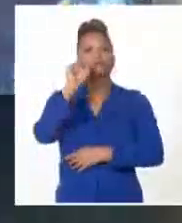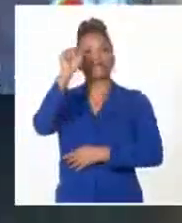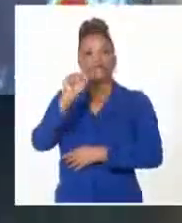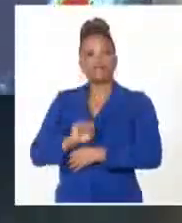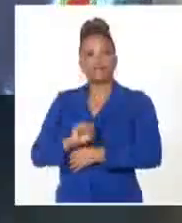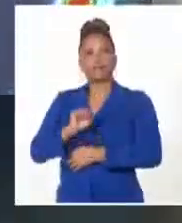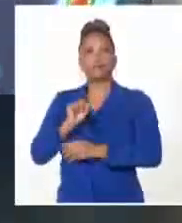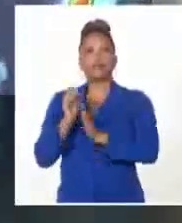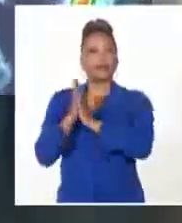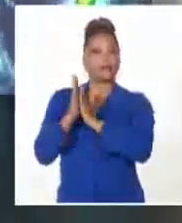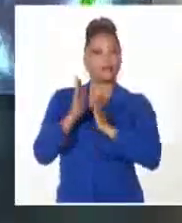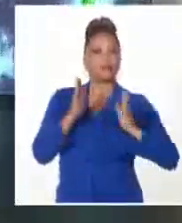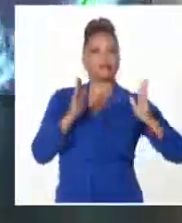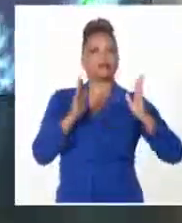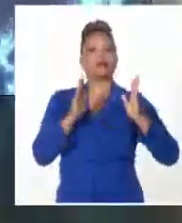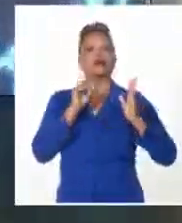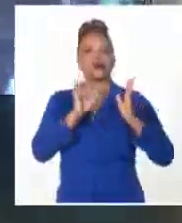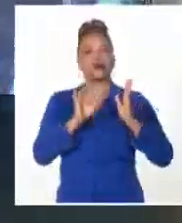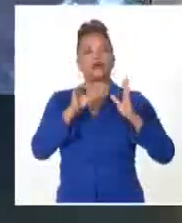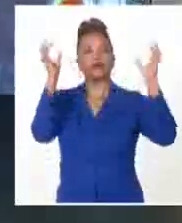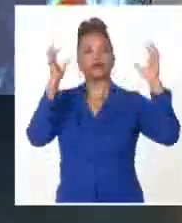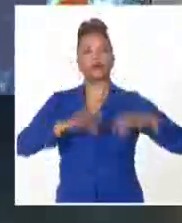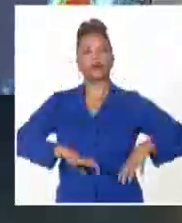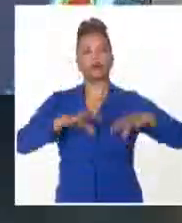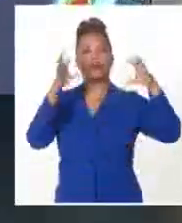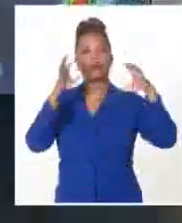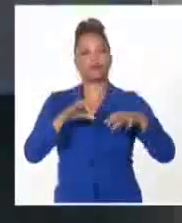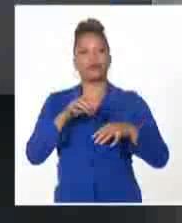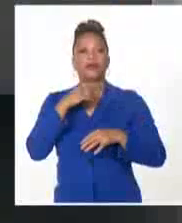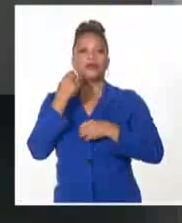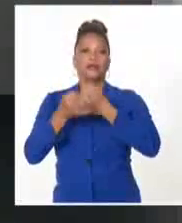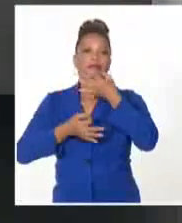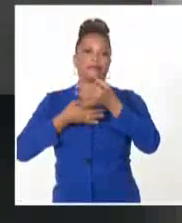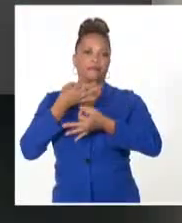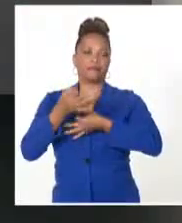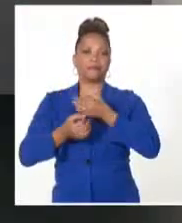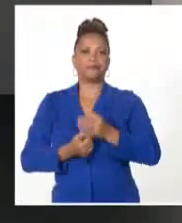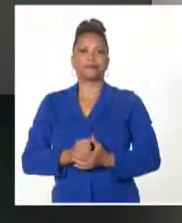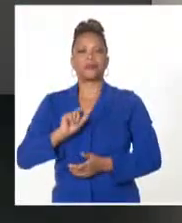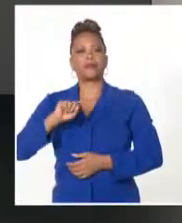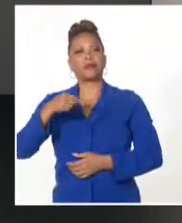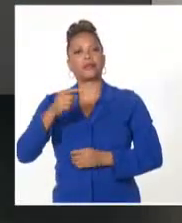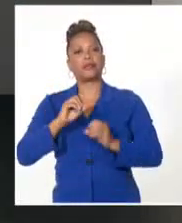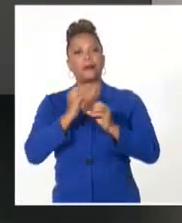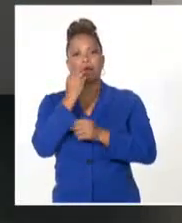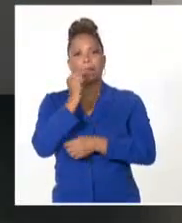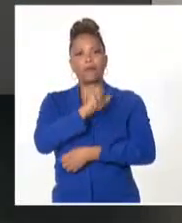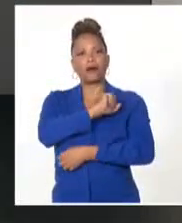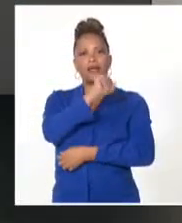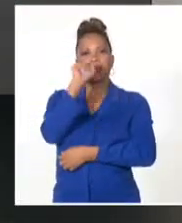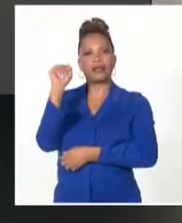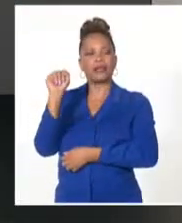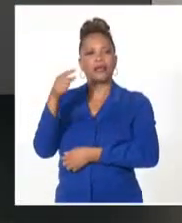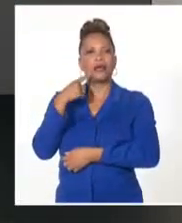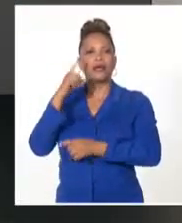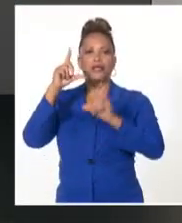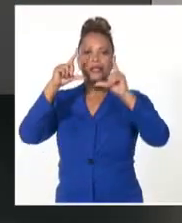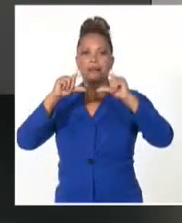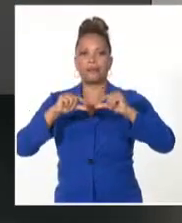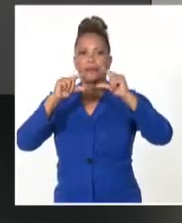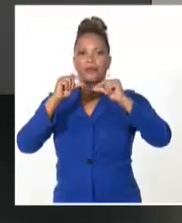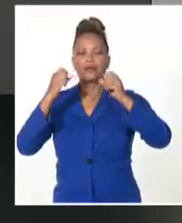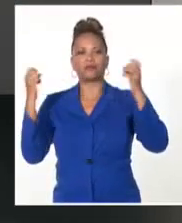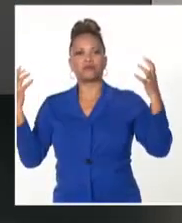la mitad occidental de nuestro territorio. Por eso se pronostica para mañana un amanecer con poca nubosidad a lo largo de todo el